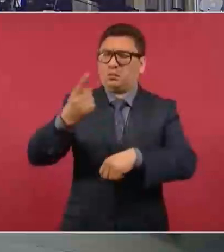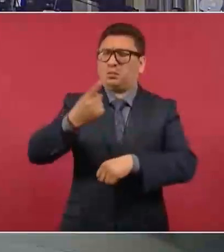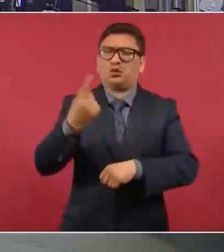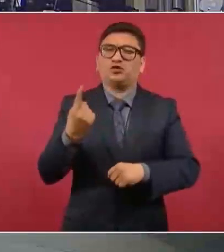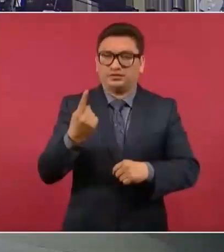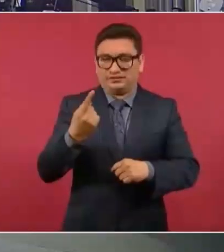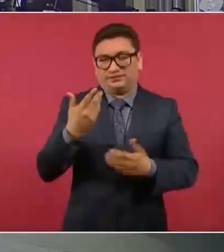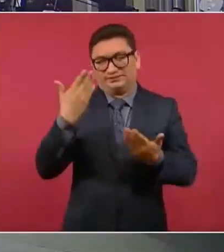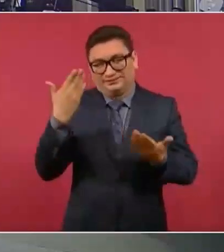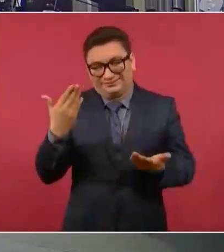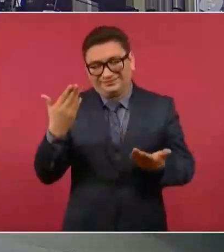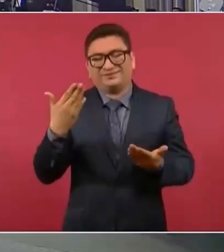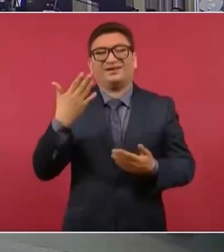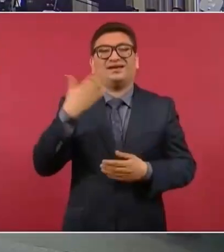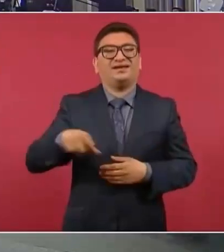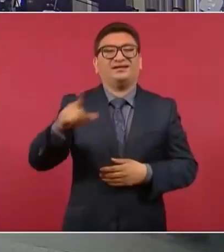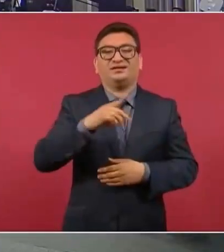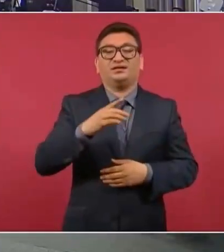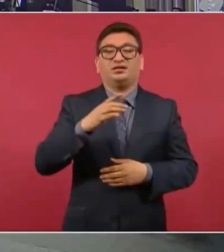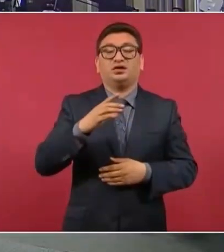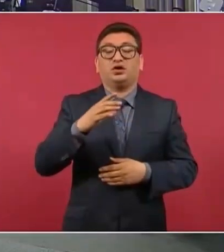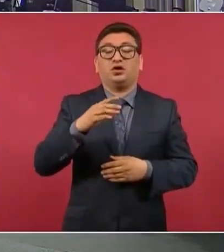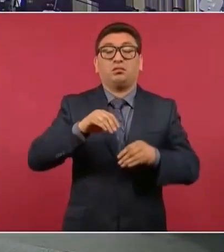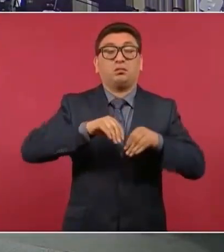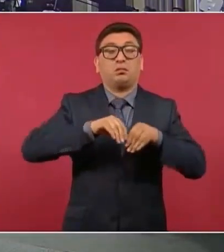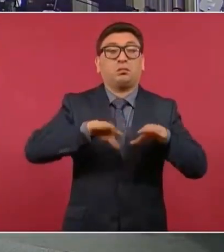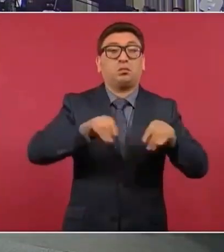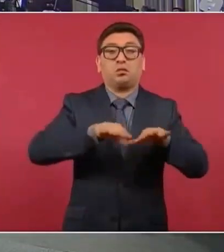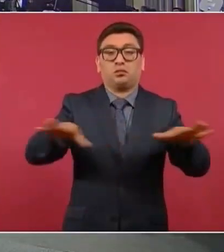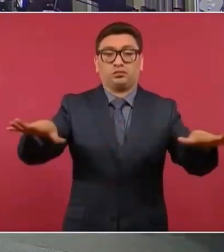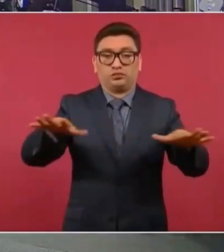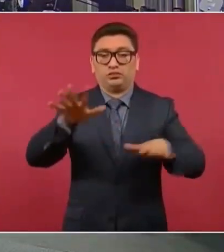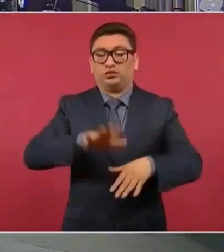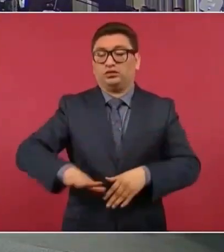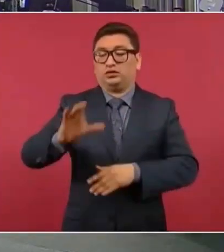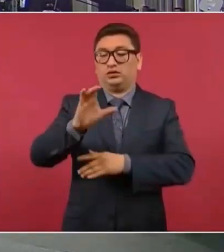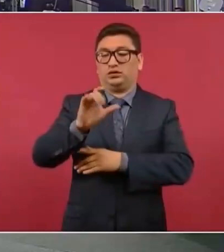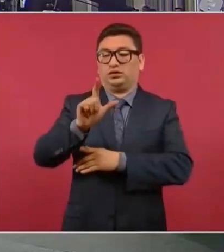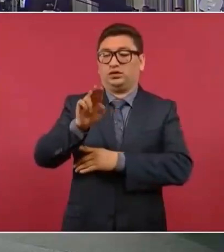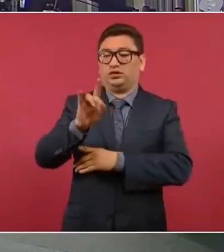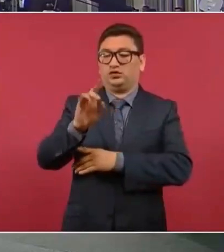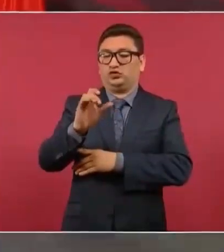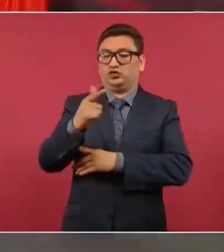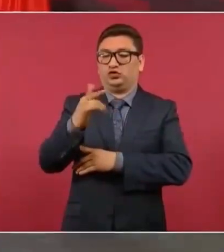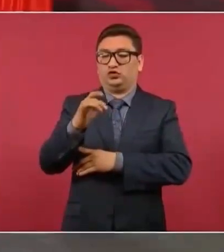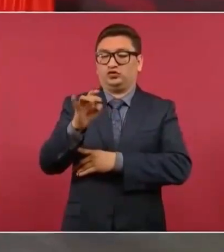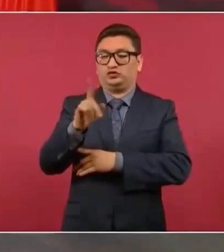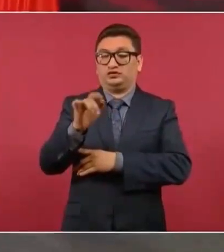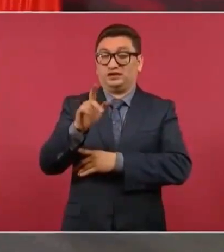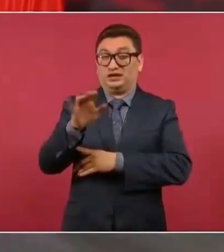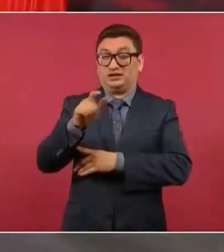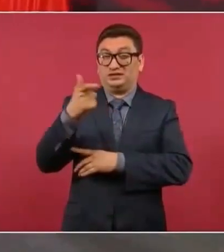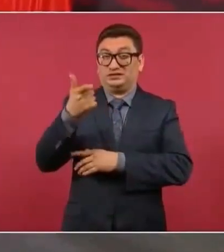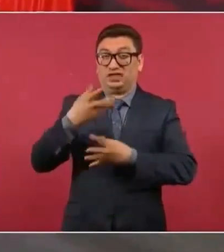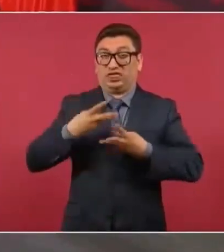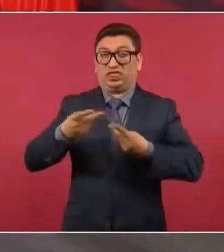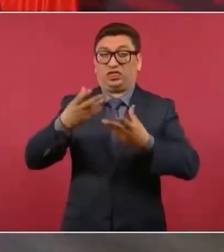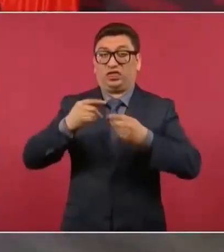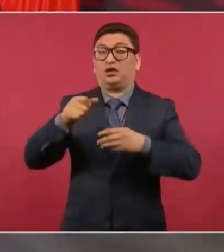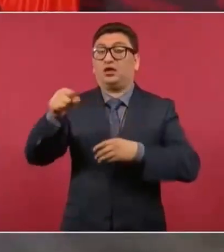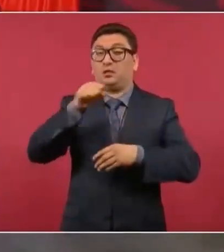en sus campañas de publicidad, de Claudio González, que además destinan muchísimo dinero.